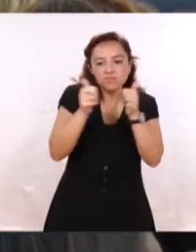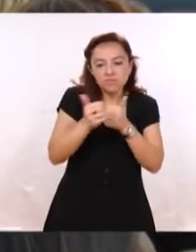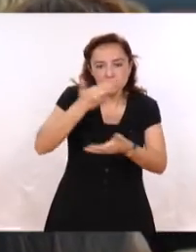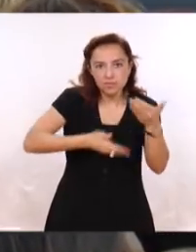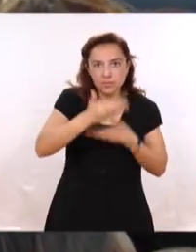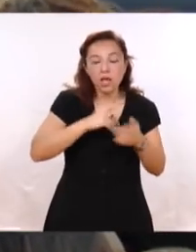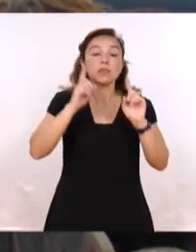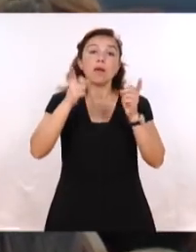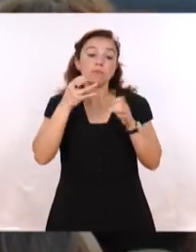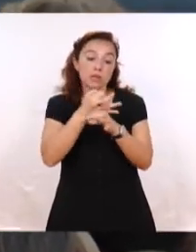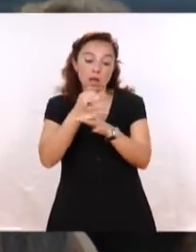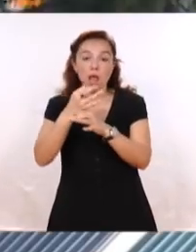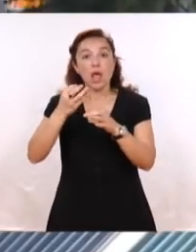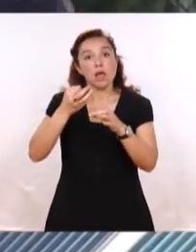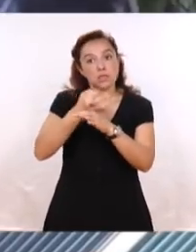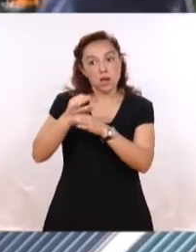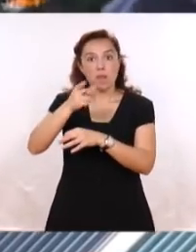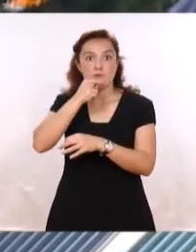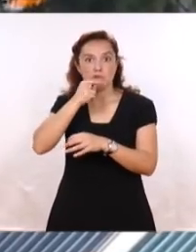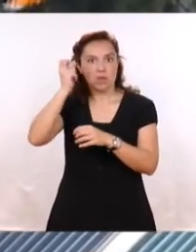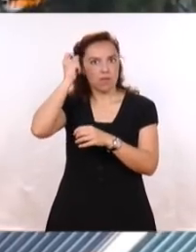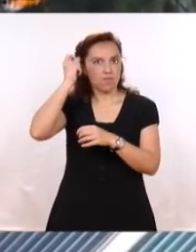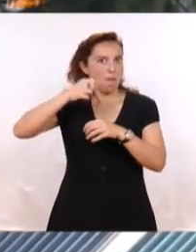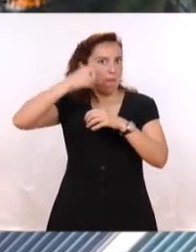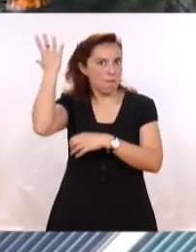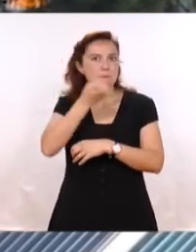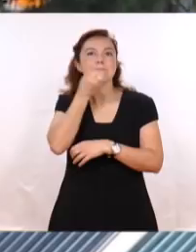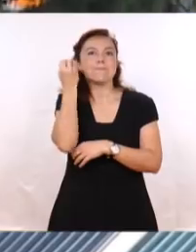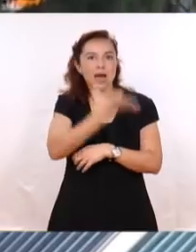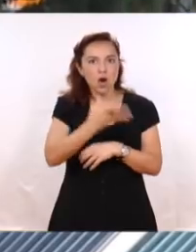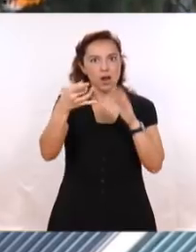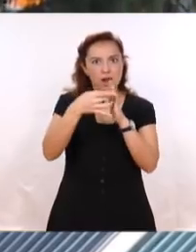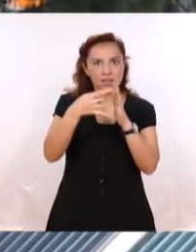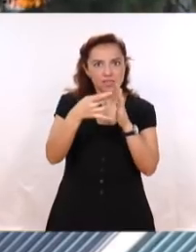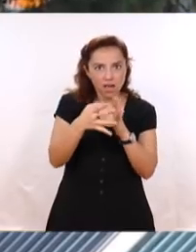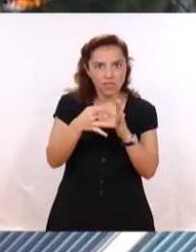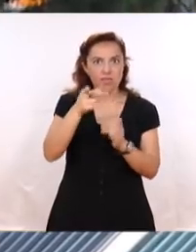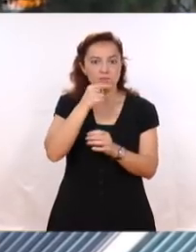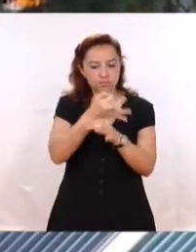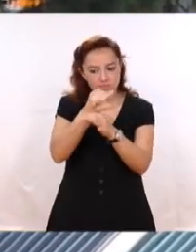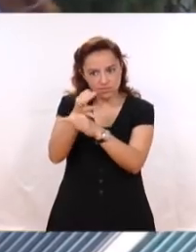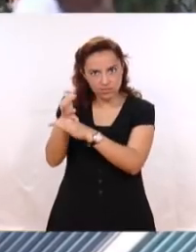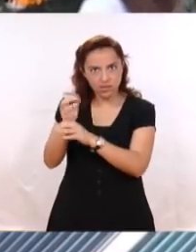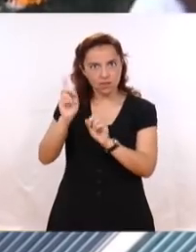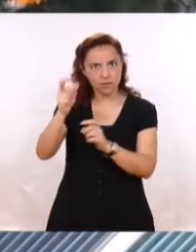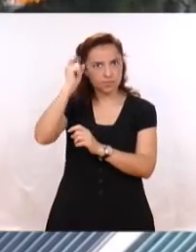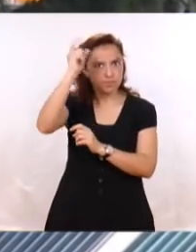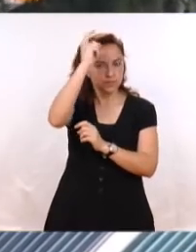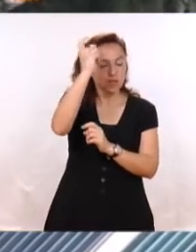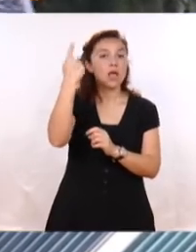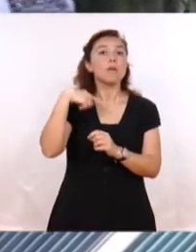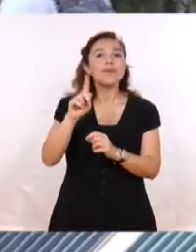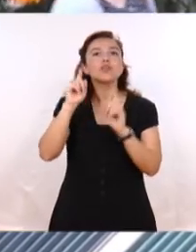de seguir modernizando y profesionalizando a la policía Y su capacidad de respuestas Necesitamos